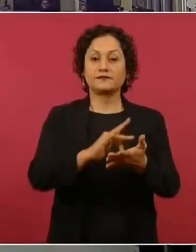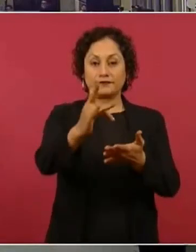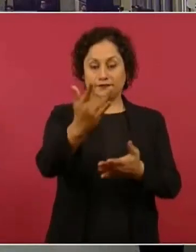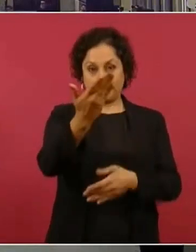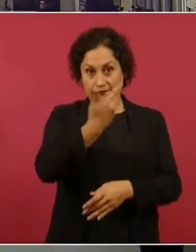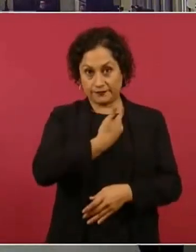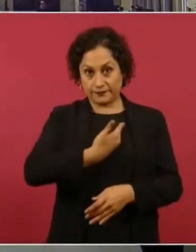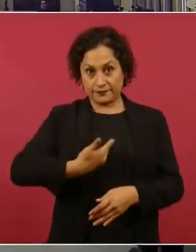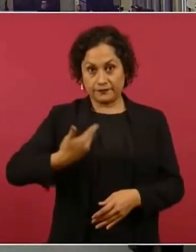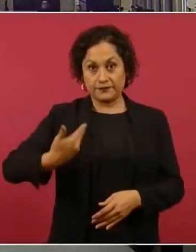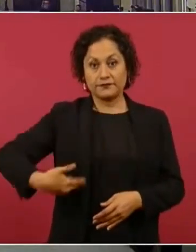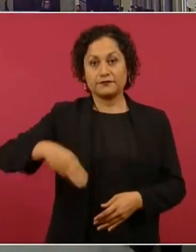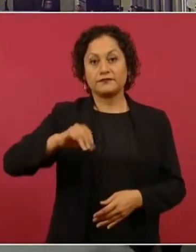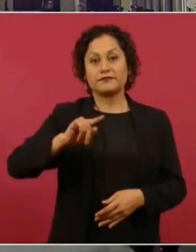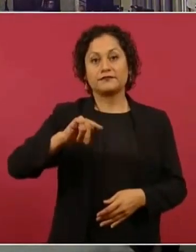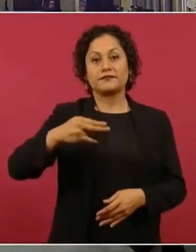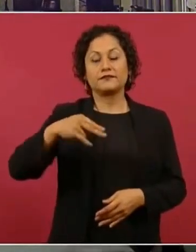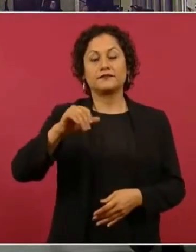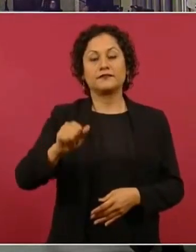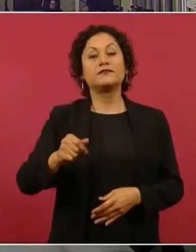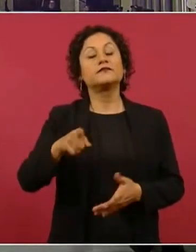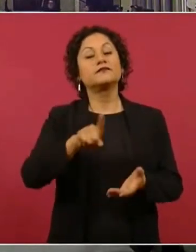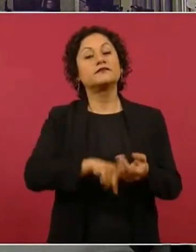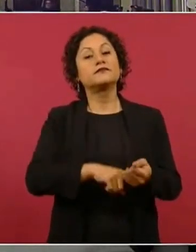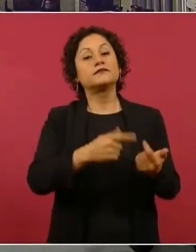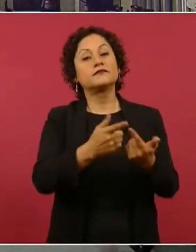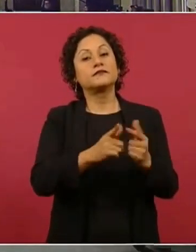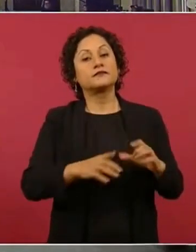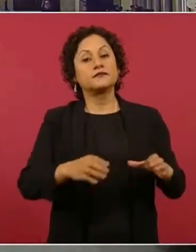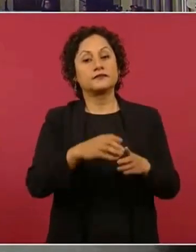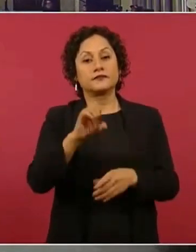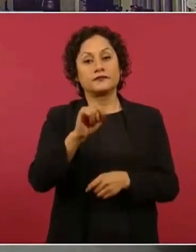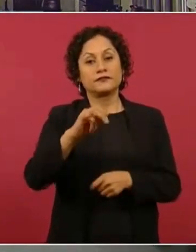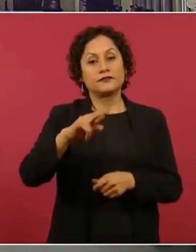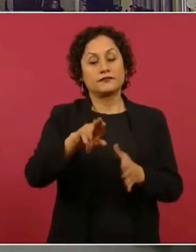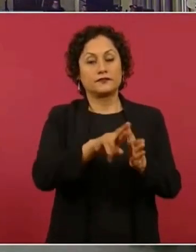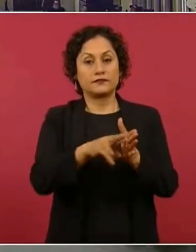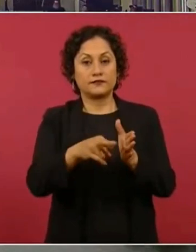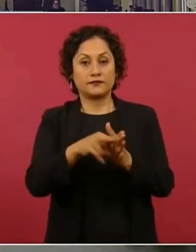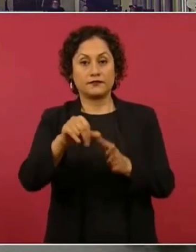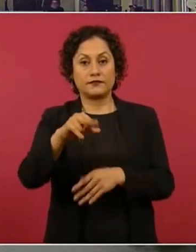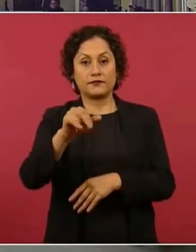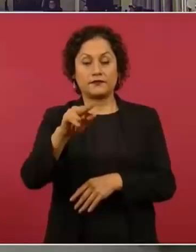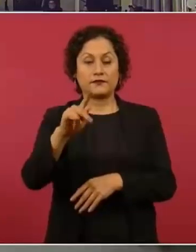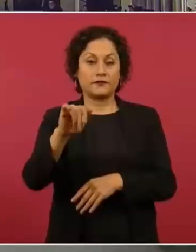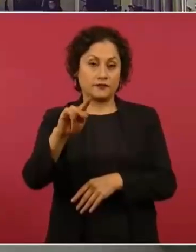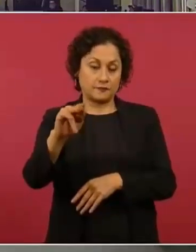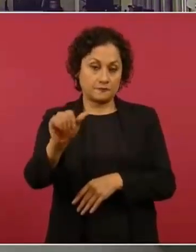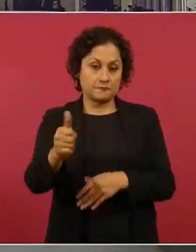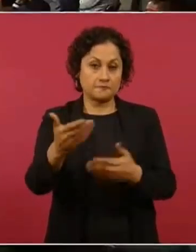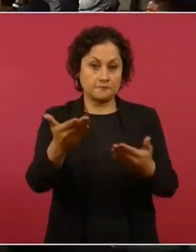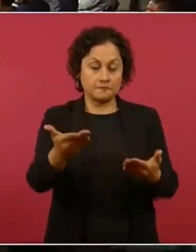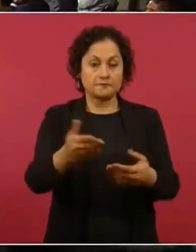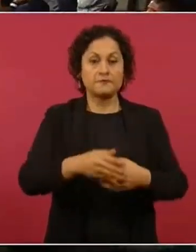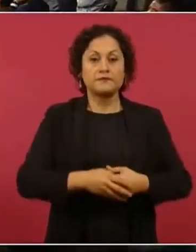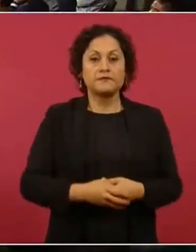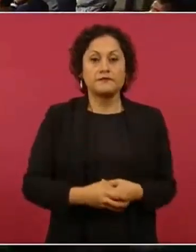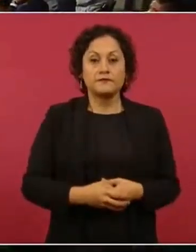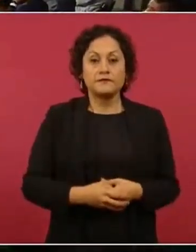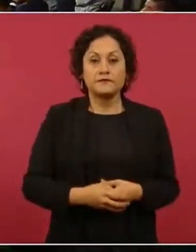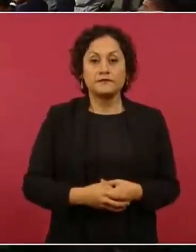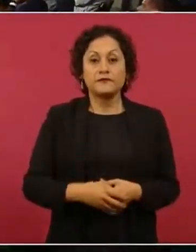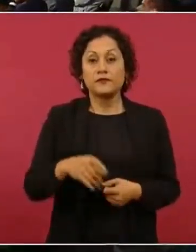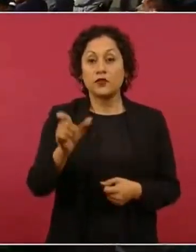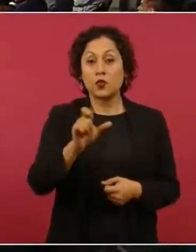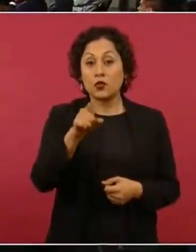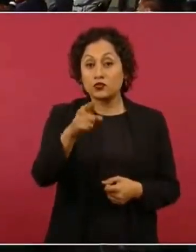Presidente Marto Beso de Esfera Noticias y de la revista Naturopatía. Señor Presidente, desde el inicio, desde su